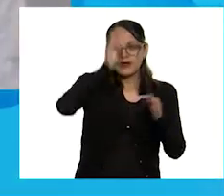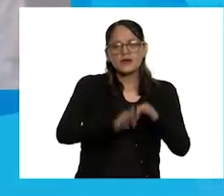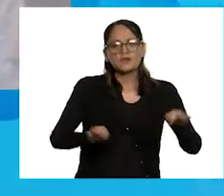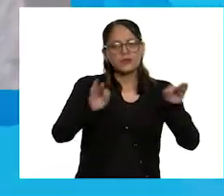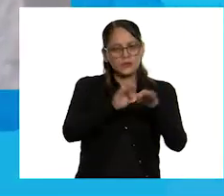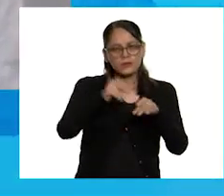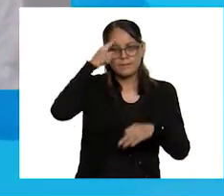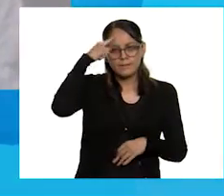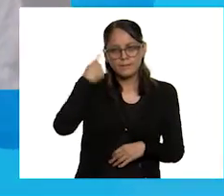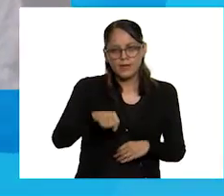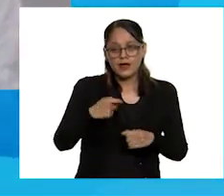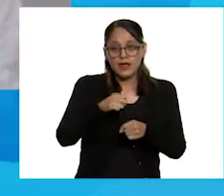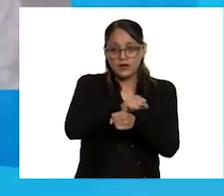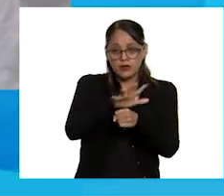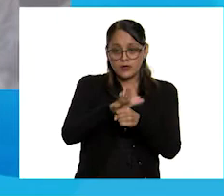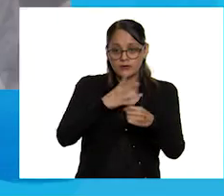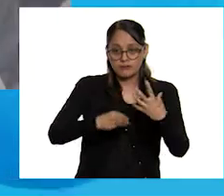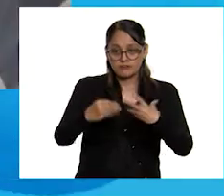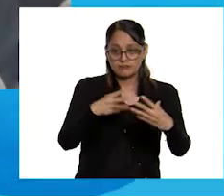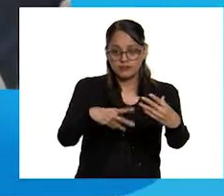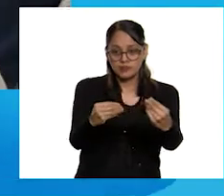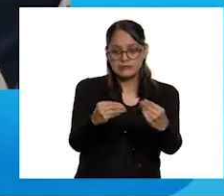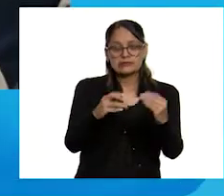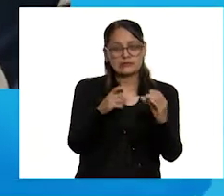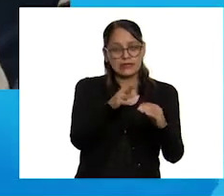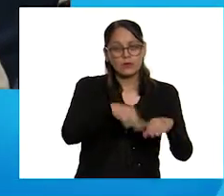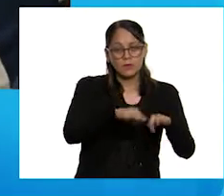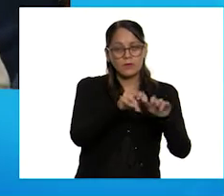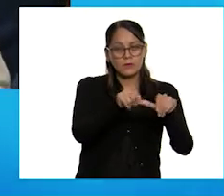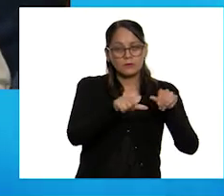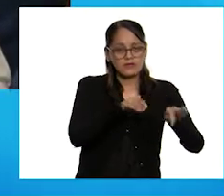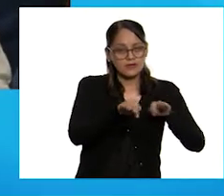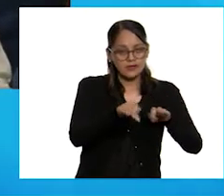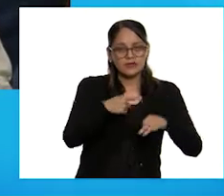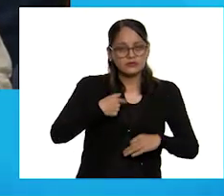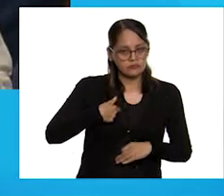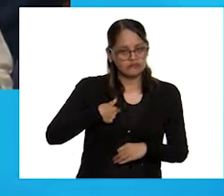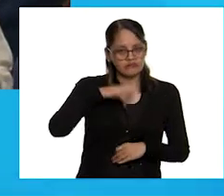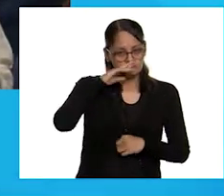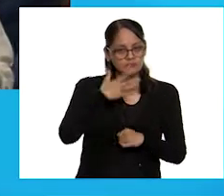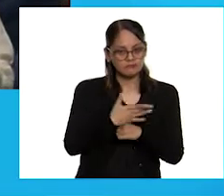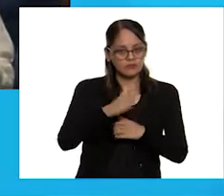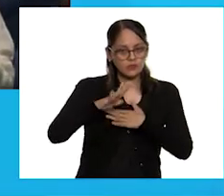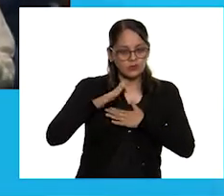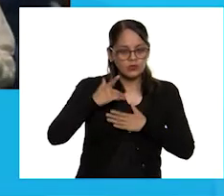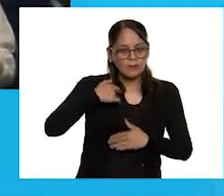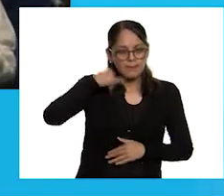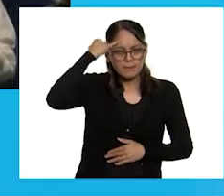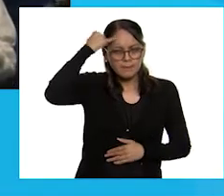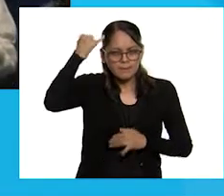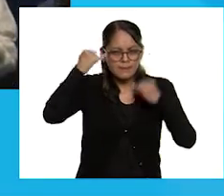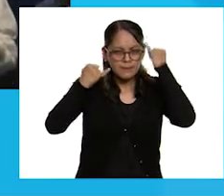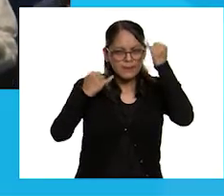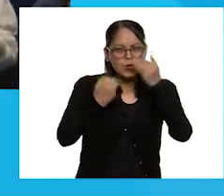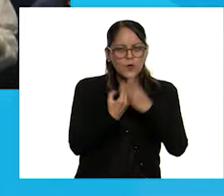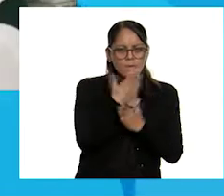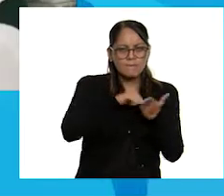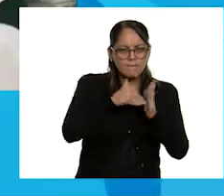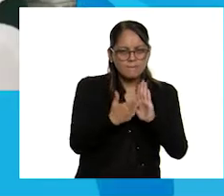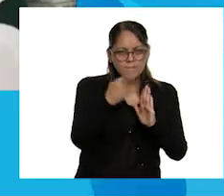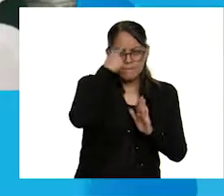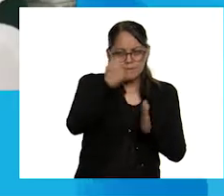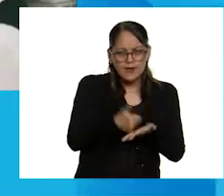y mitigación de la pandemia, por lo que me siento con el compromiso de crear e innovar estrategias para lograr salir